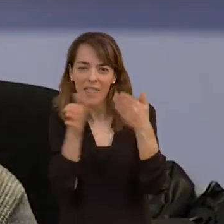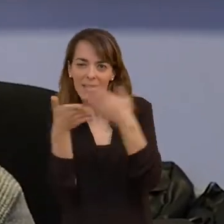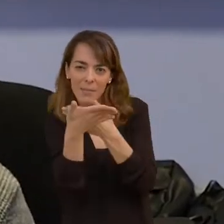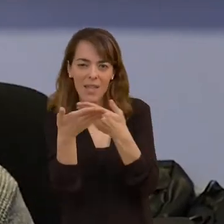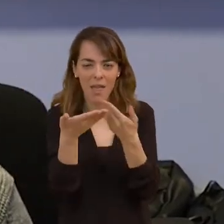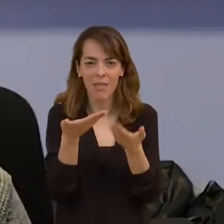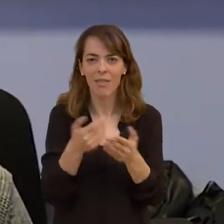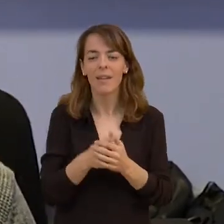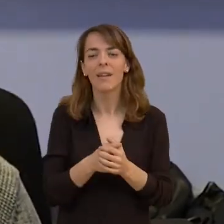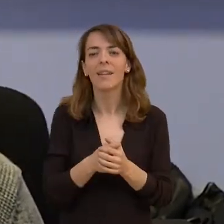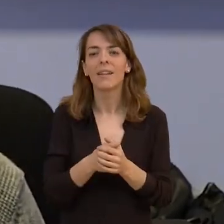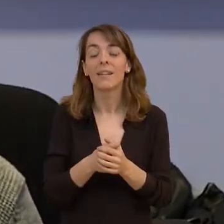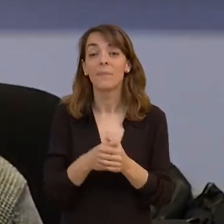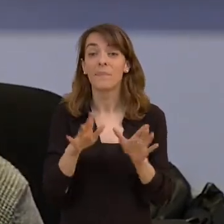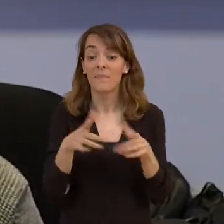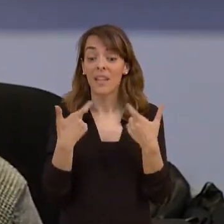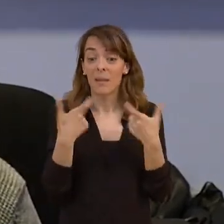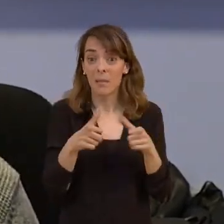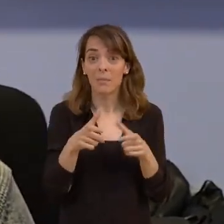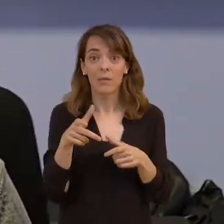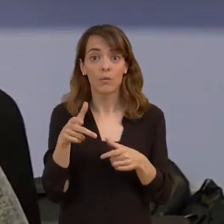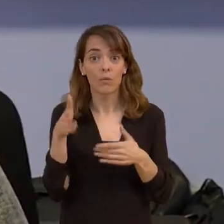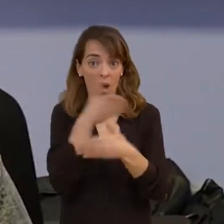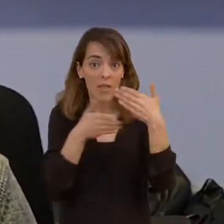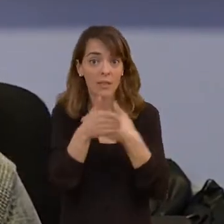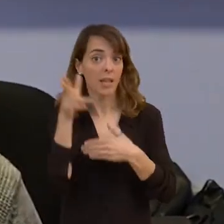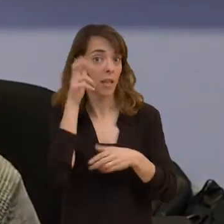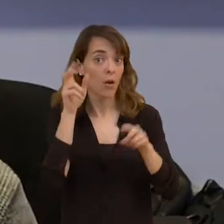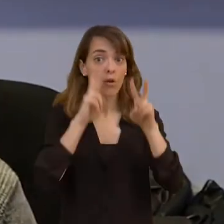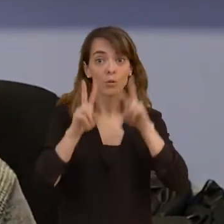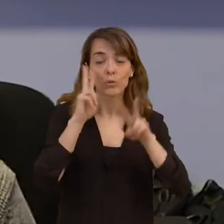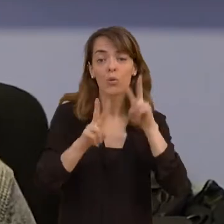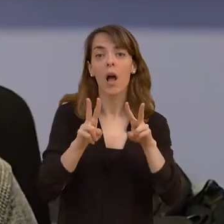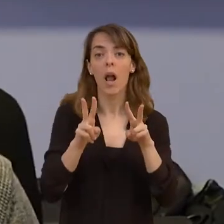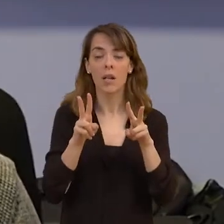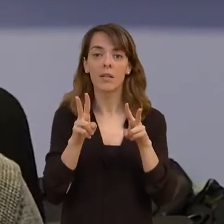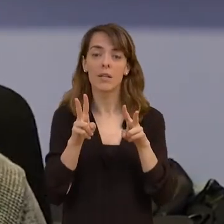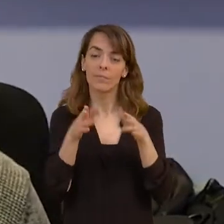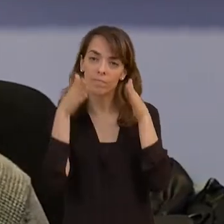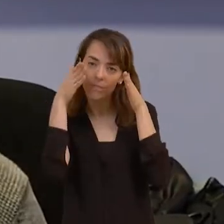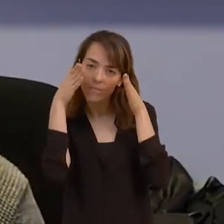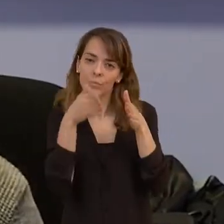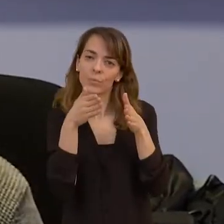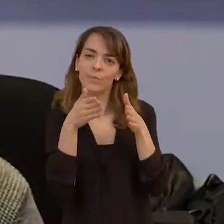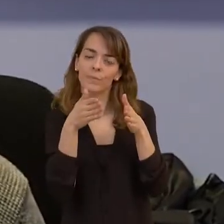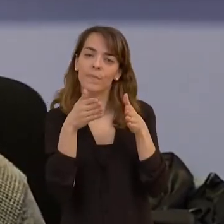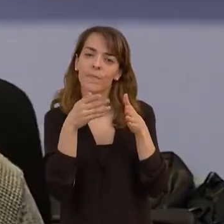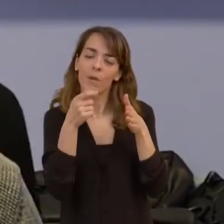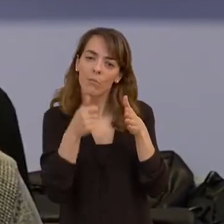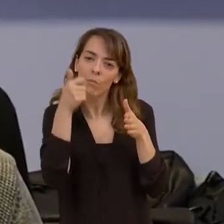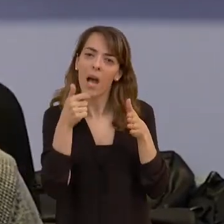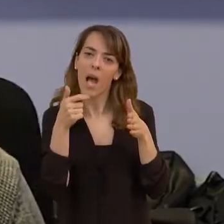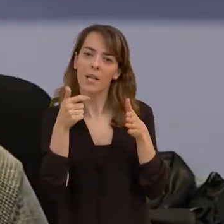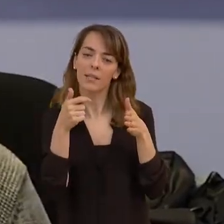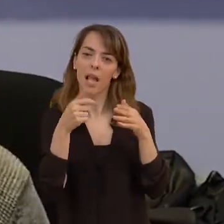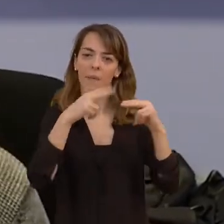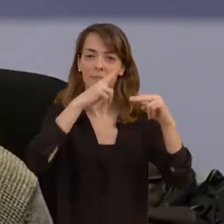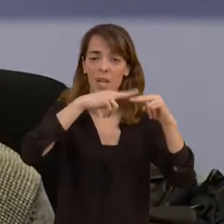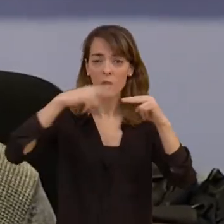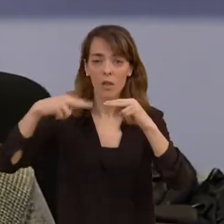accesibilidad En el departamento de accesibilidad audiovisual tiramos un poquito más por el tema de lo que es